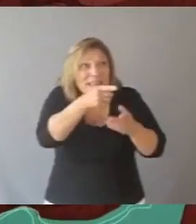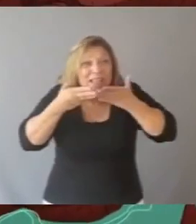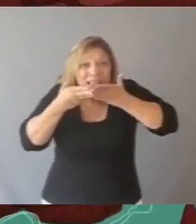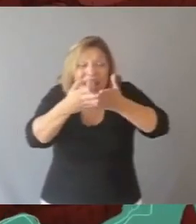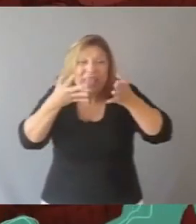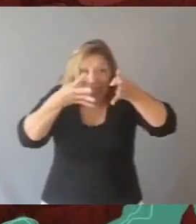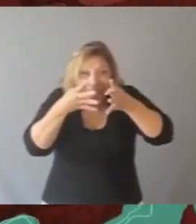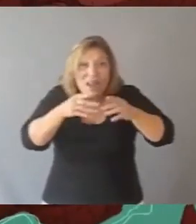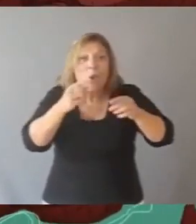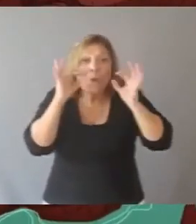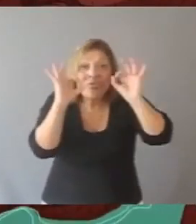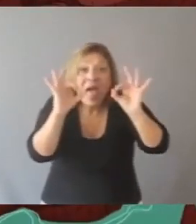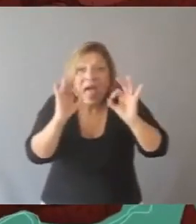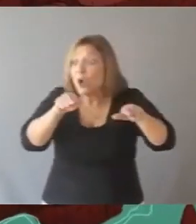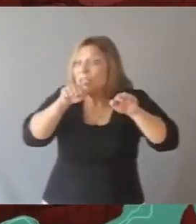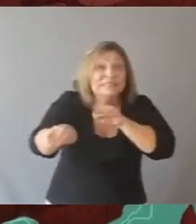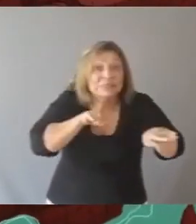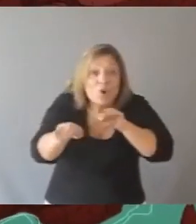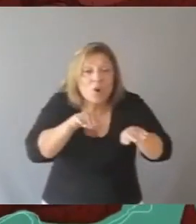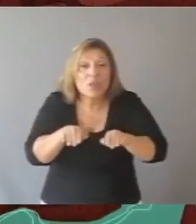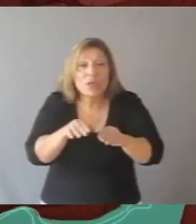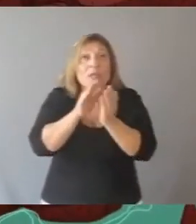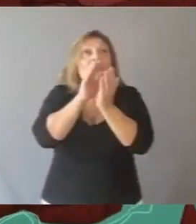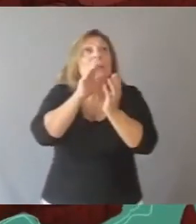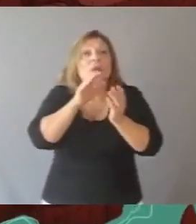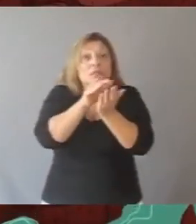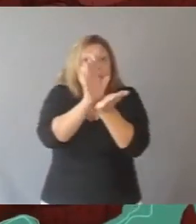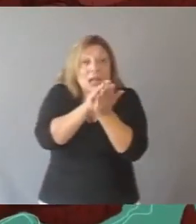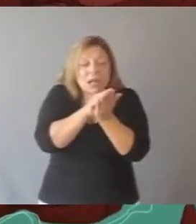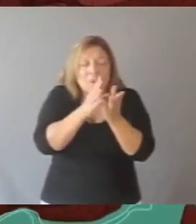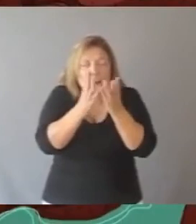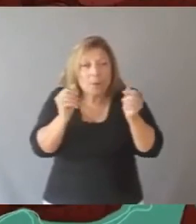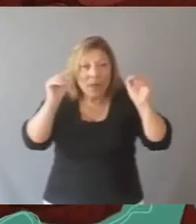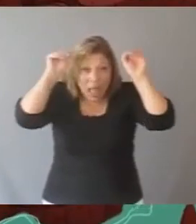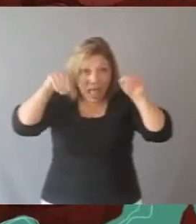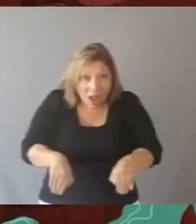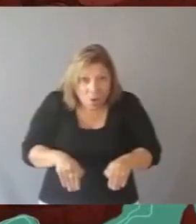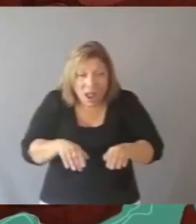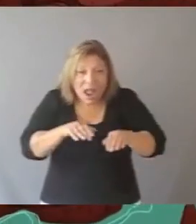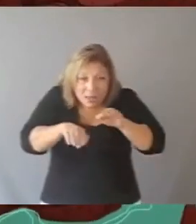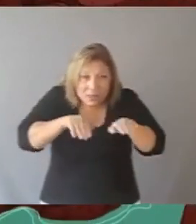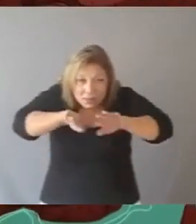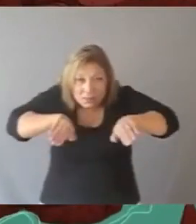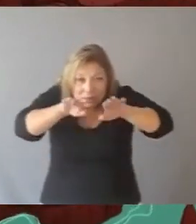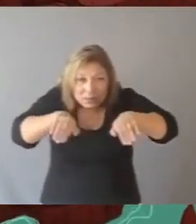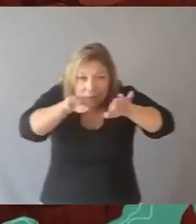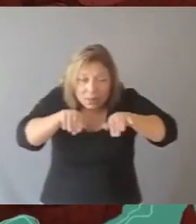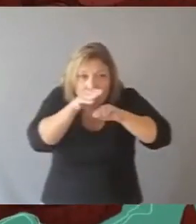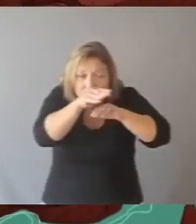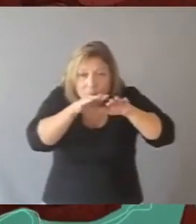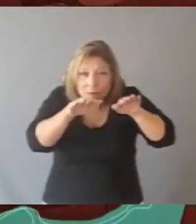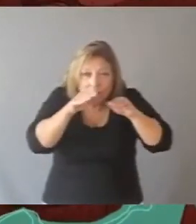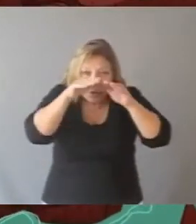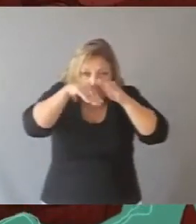¡Es un buque de guerra! ¡Cuidado! ¡Escóndanse! Los yacarés desaparecieron en un instante bajo el agua y nadaron hacia la orilla,